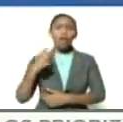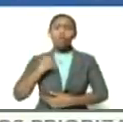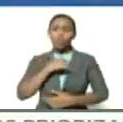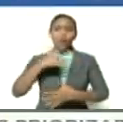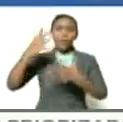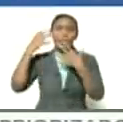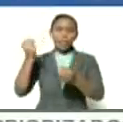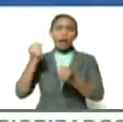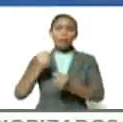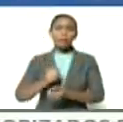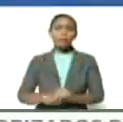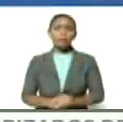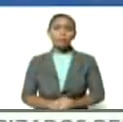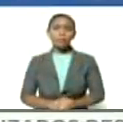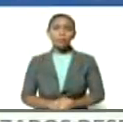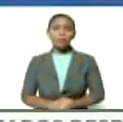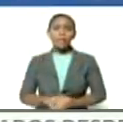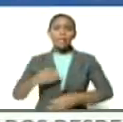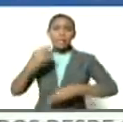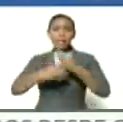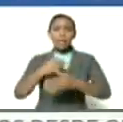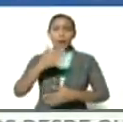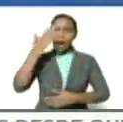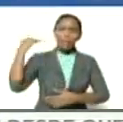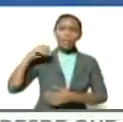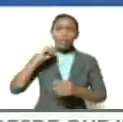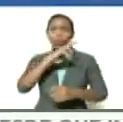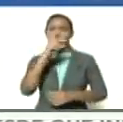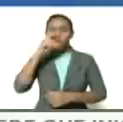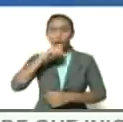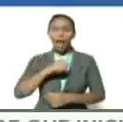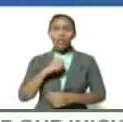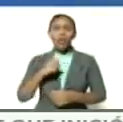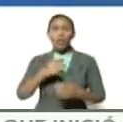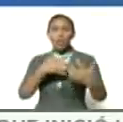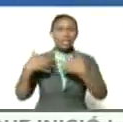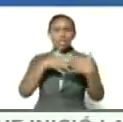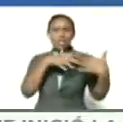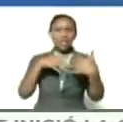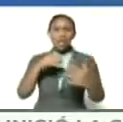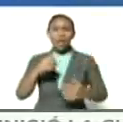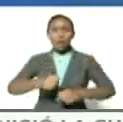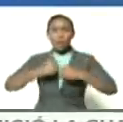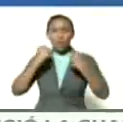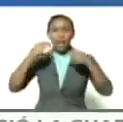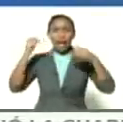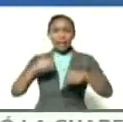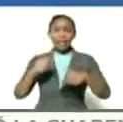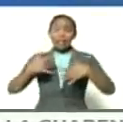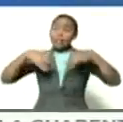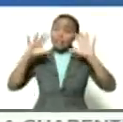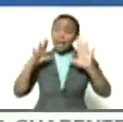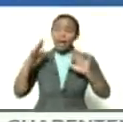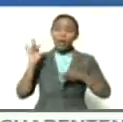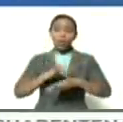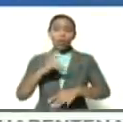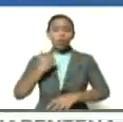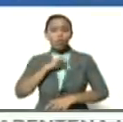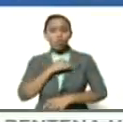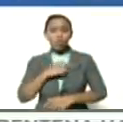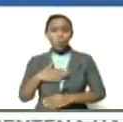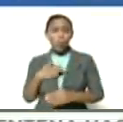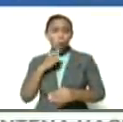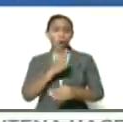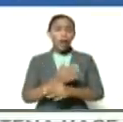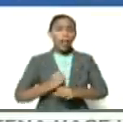entenderán si hace 200 años la guerra fue cruenta la más cruenta de todas aquí quizás nos toque a nosotros por ir a